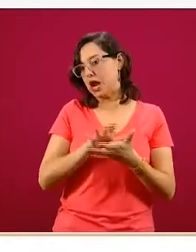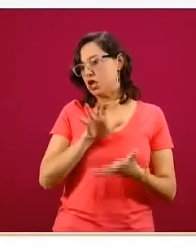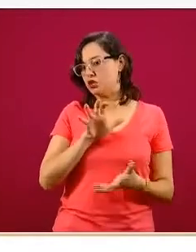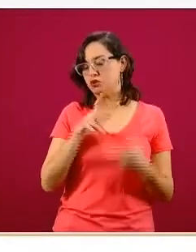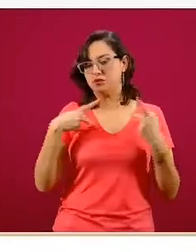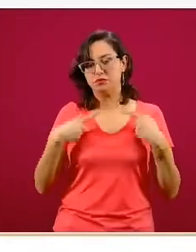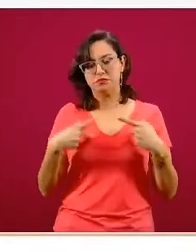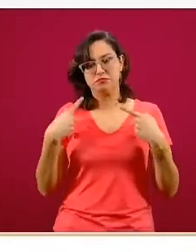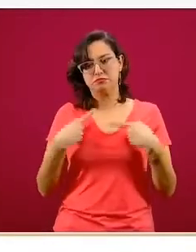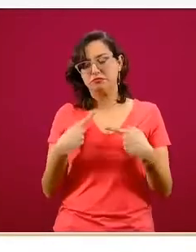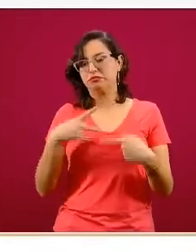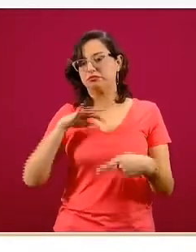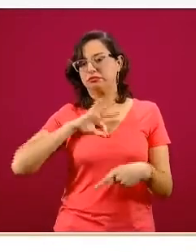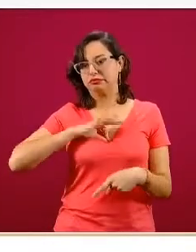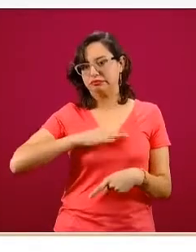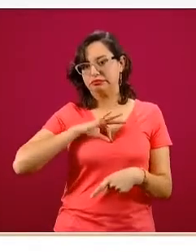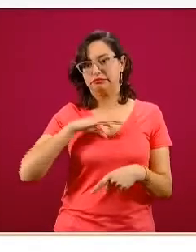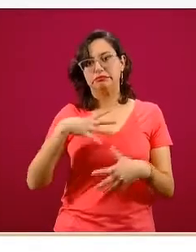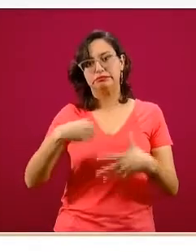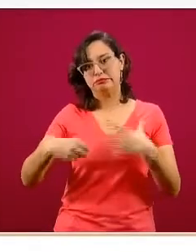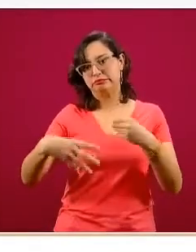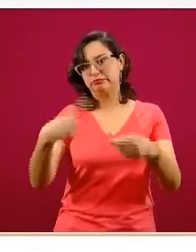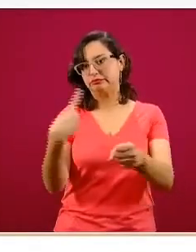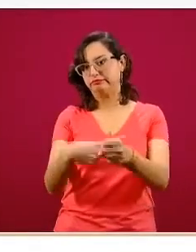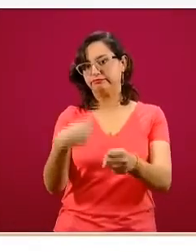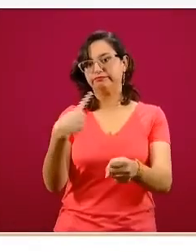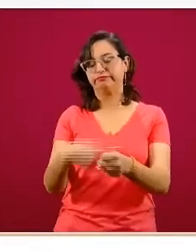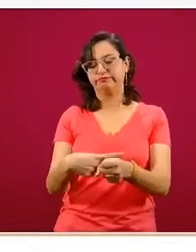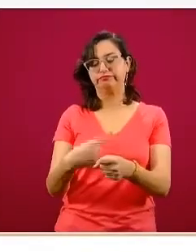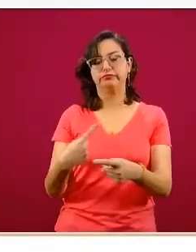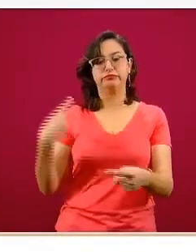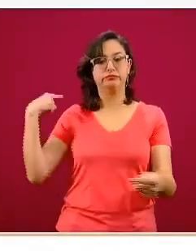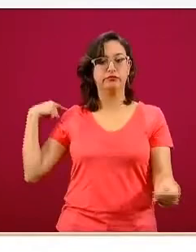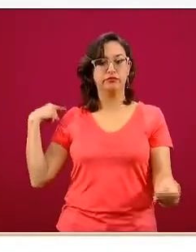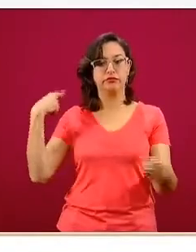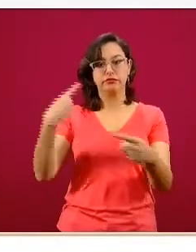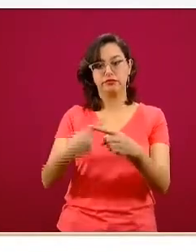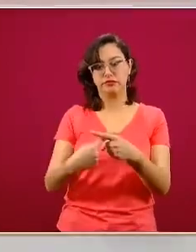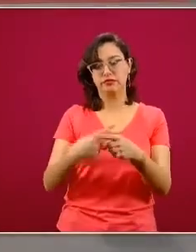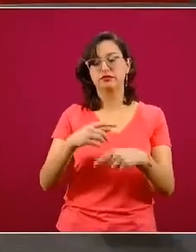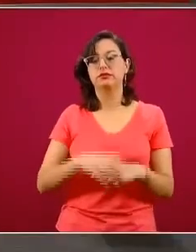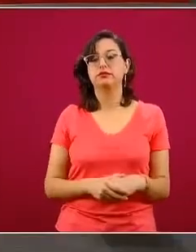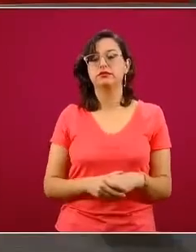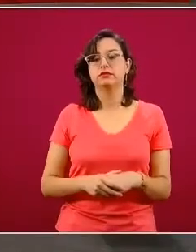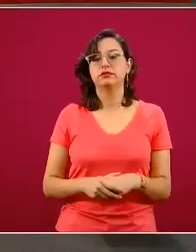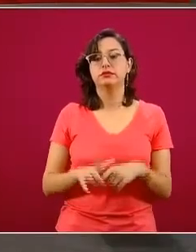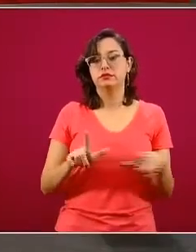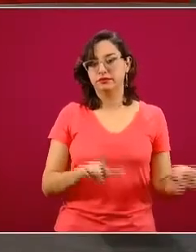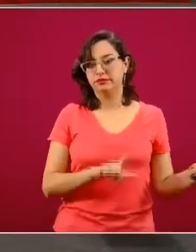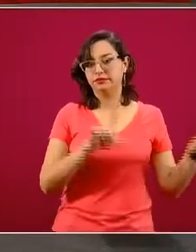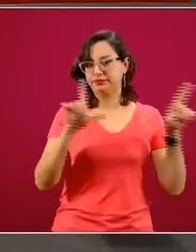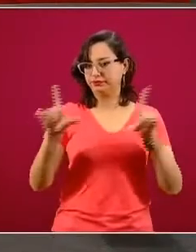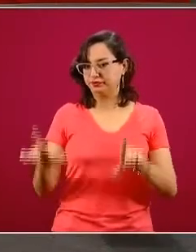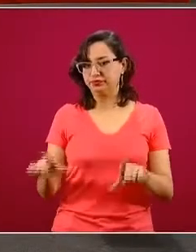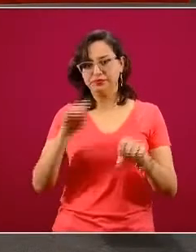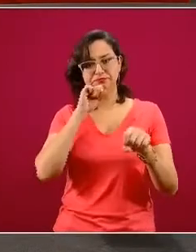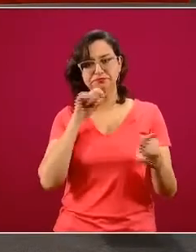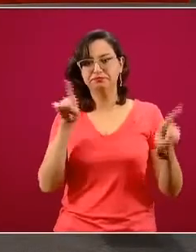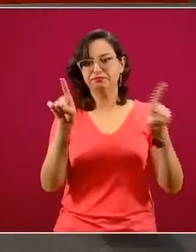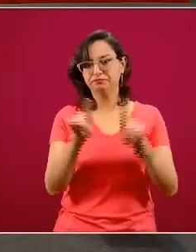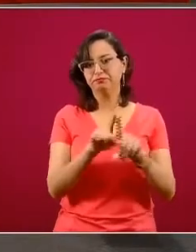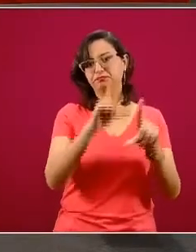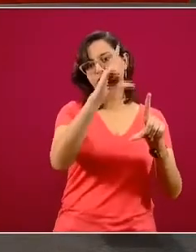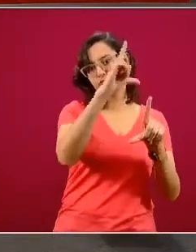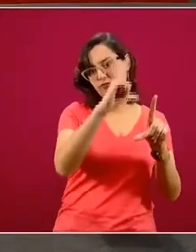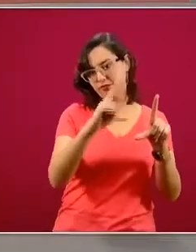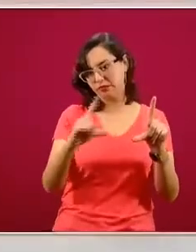inicio de la epidemia, la mayor cantidad de casos confirmados. En la siguiente diapositiva vemos esta misma distribución, pero en un